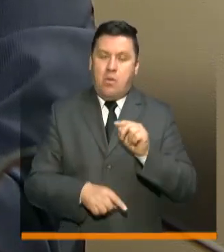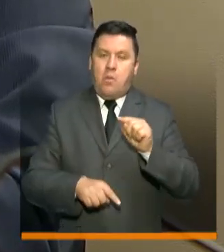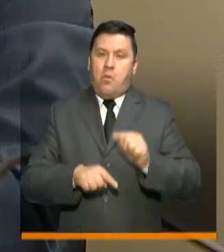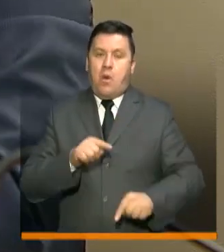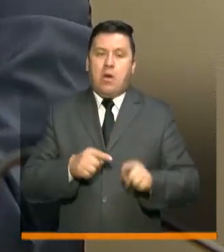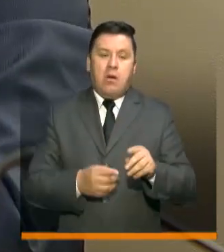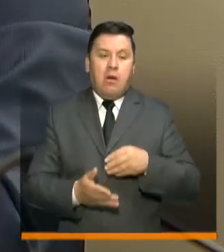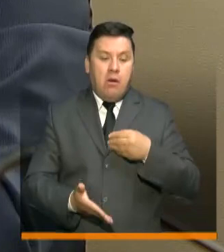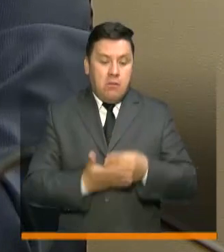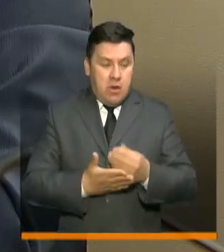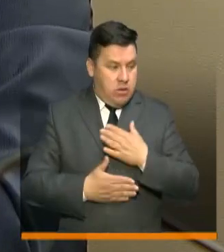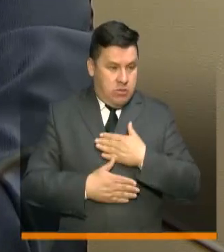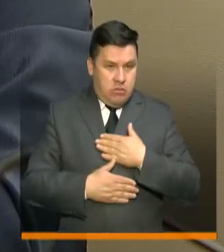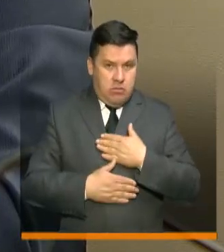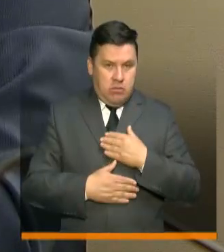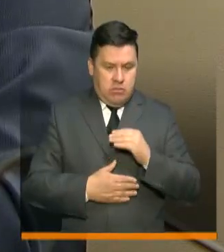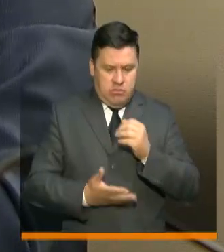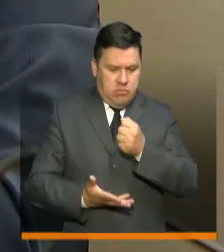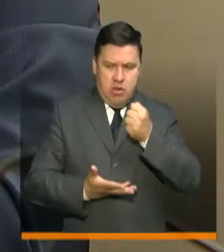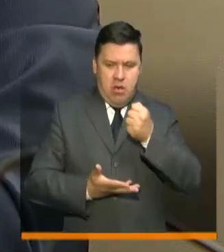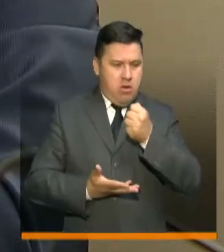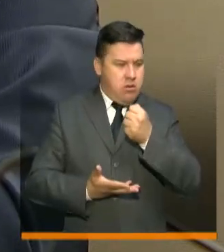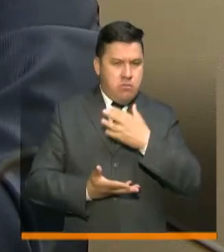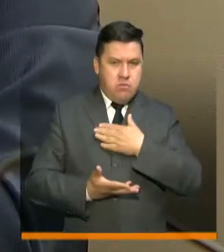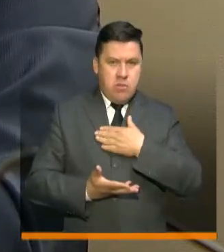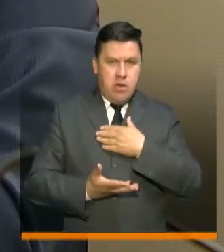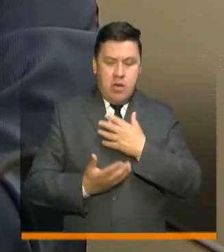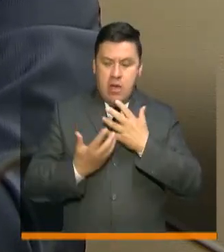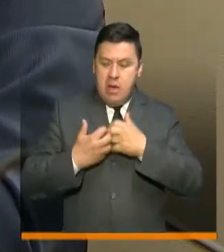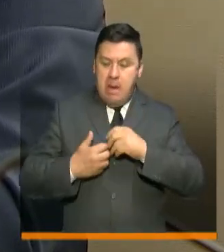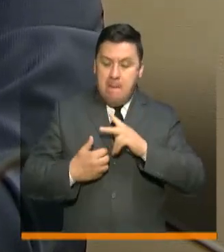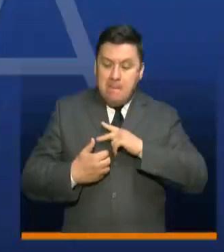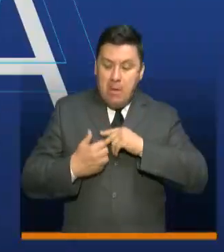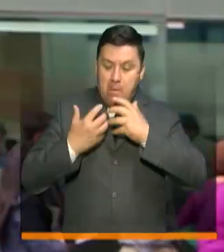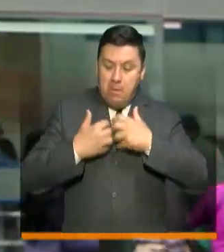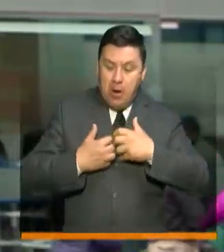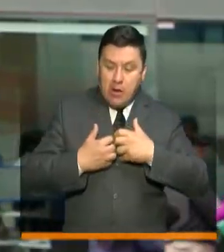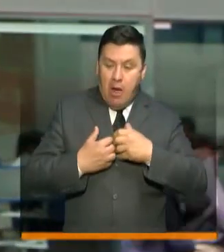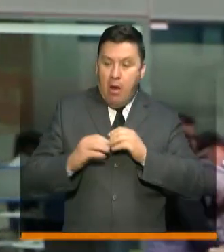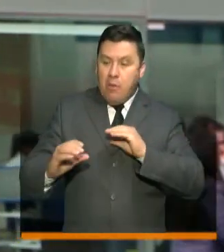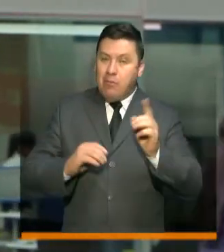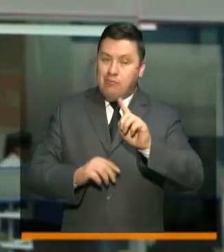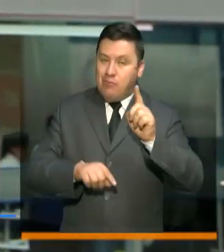podrán distribuir esos recursos entre empresas de su propiedad.